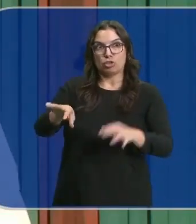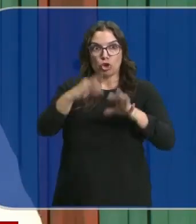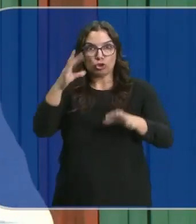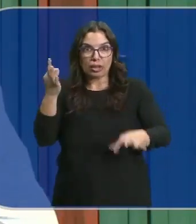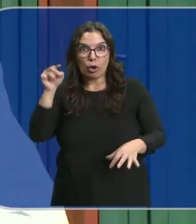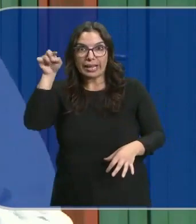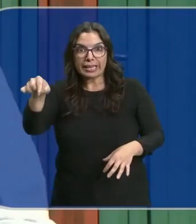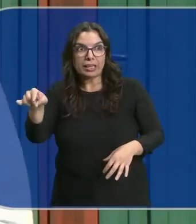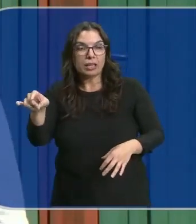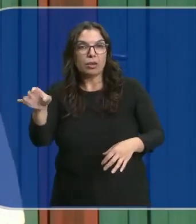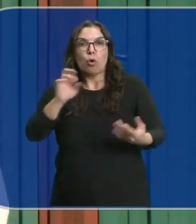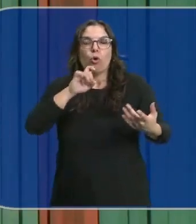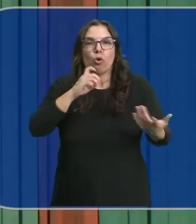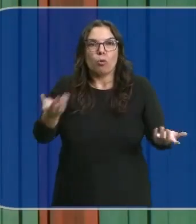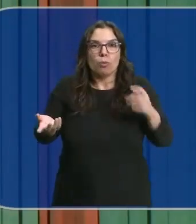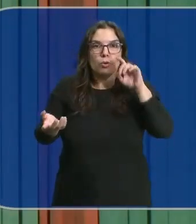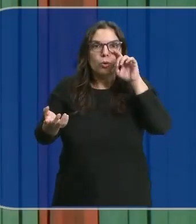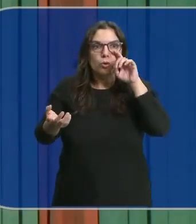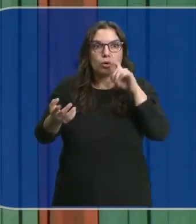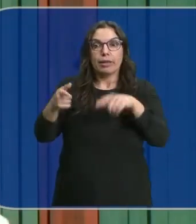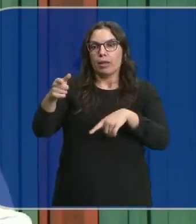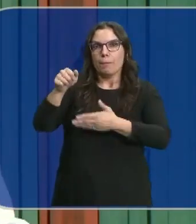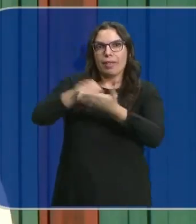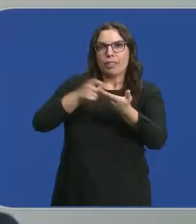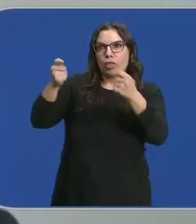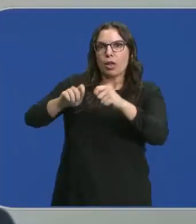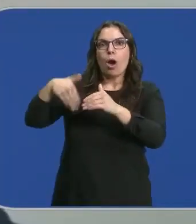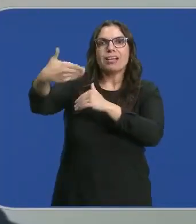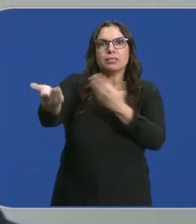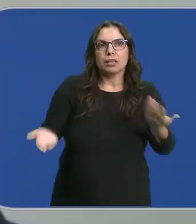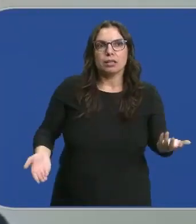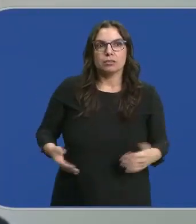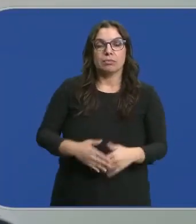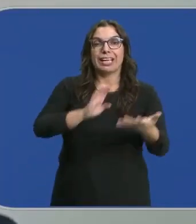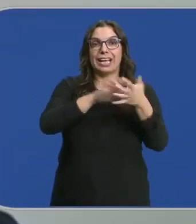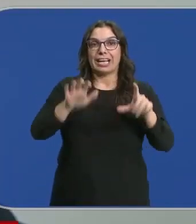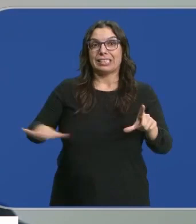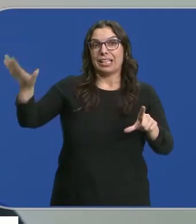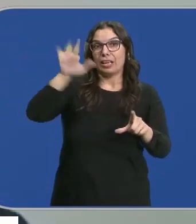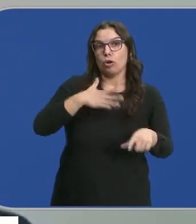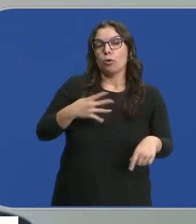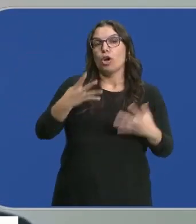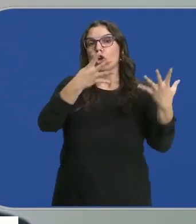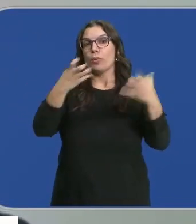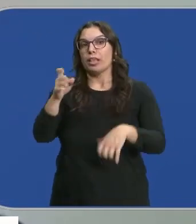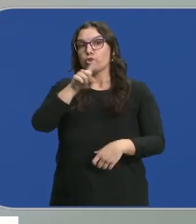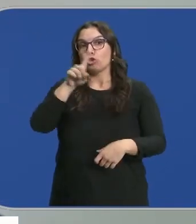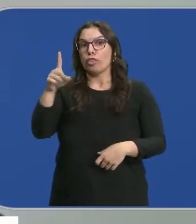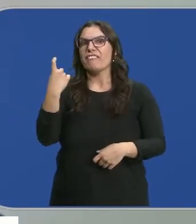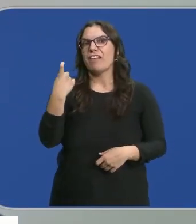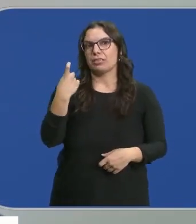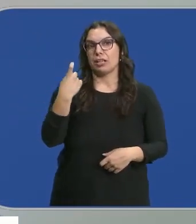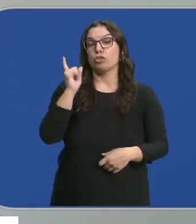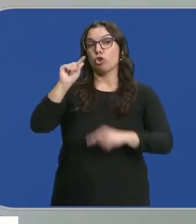sorteo? ¿O es que ha sido? ¿Y hasta cuándo vamos a tener esto así? En Castilla y León hay unos 911 agentes de déficit.